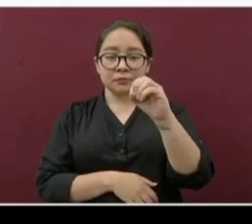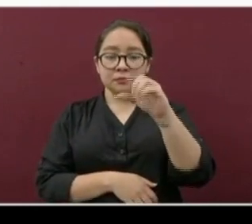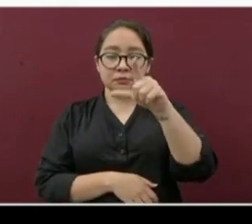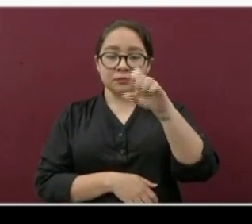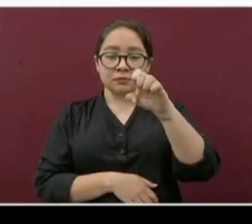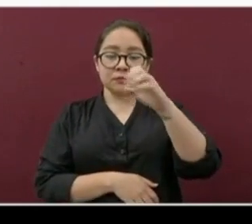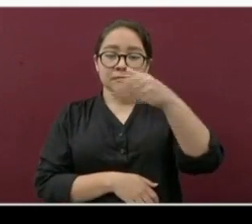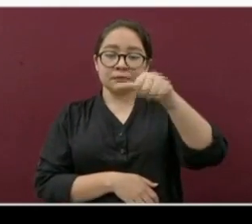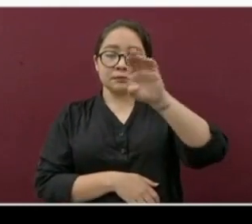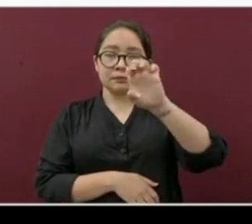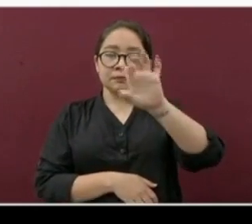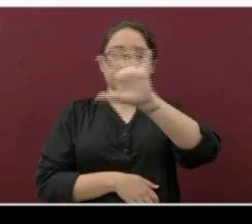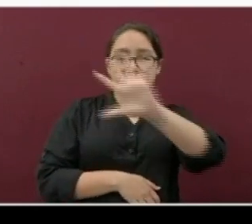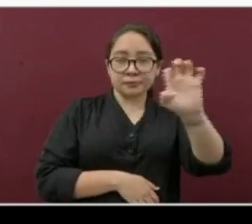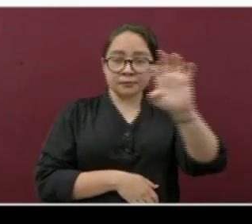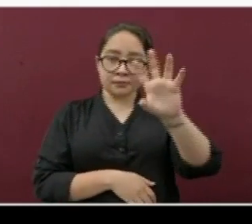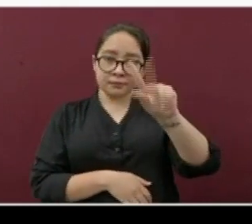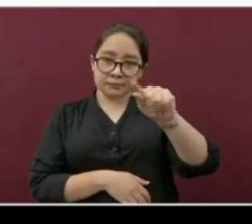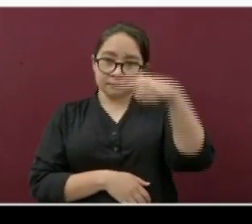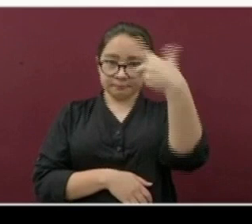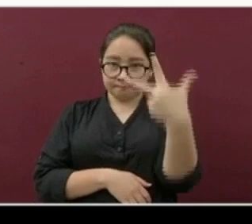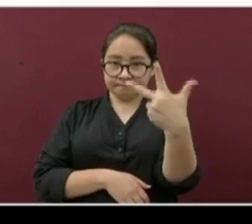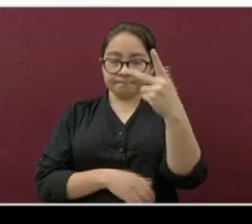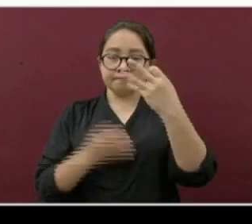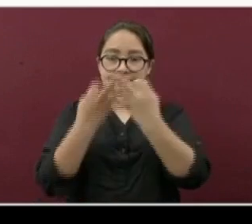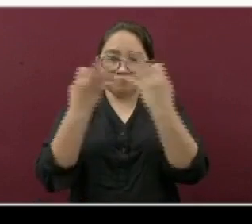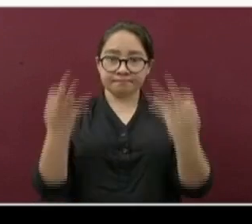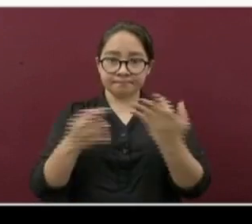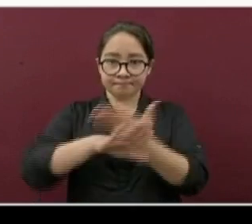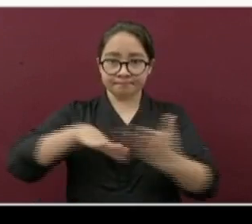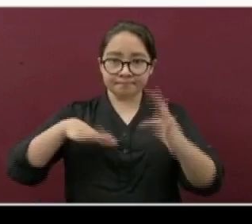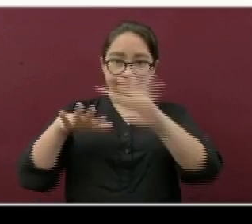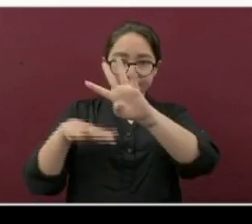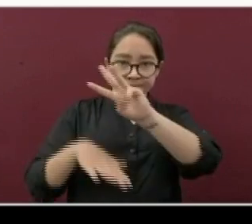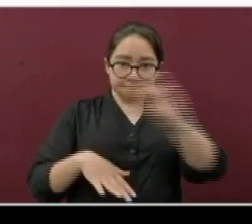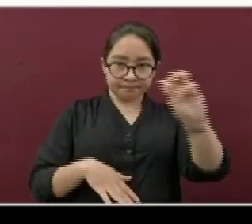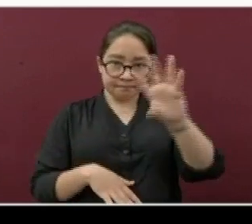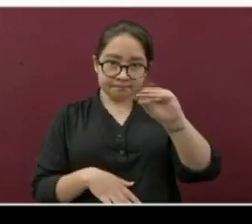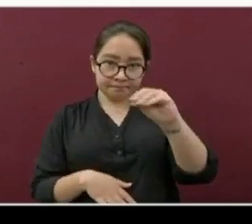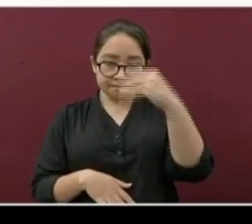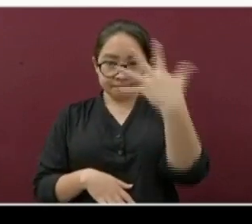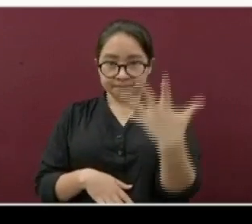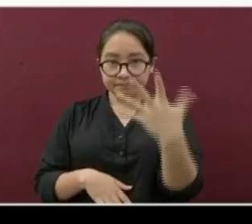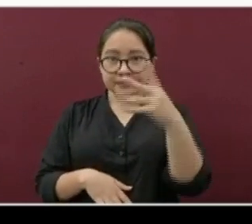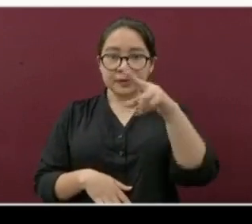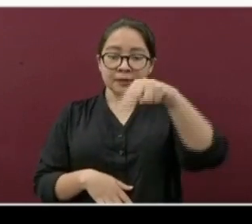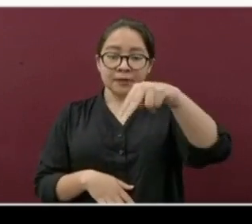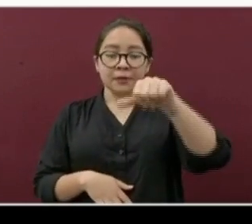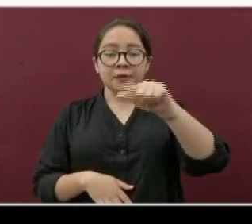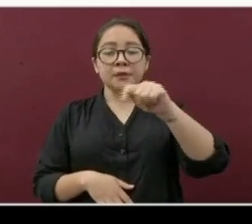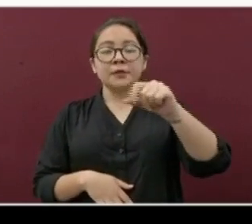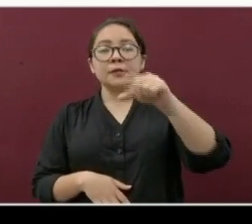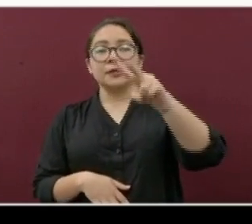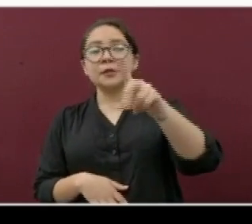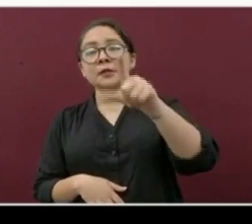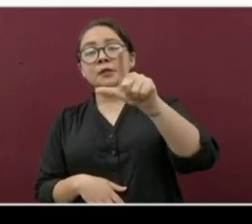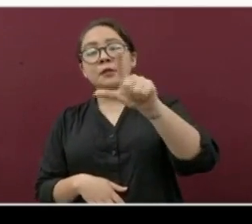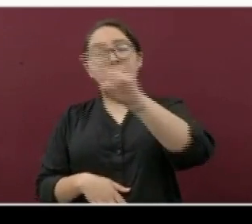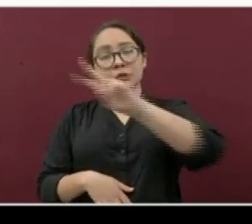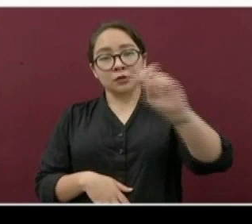578. Tierra Blanca, con 395. Nanchital, 280.